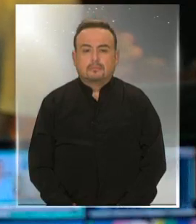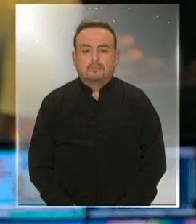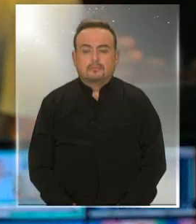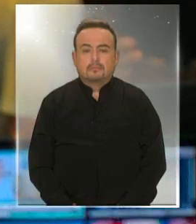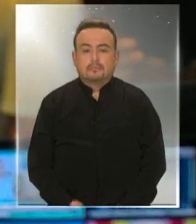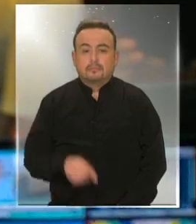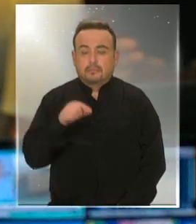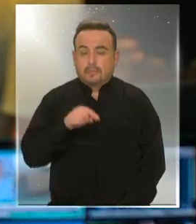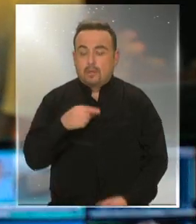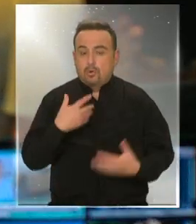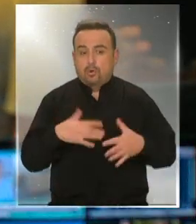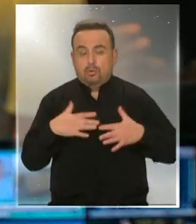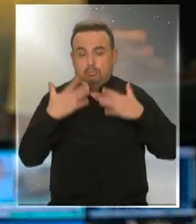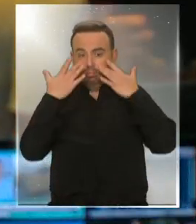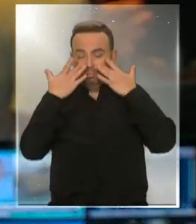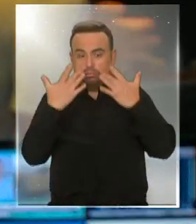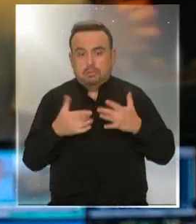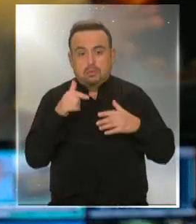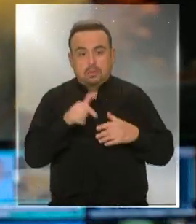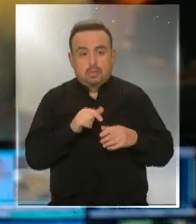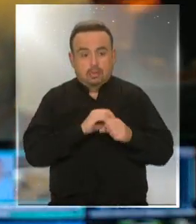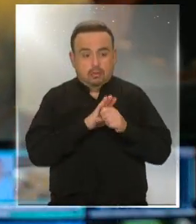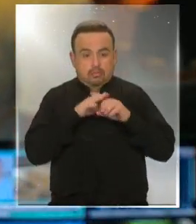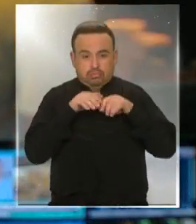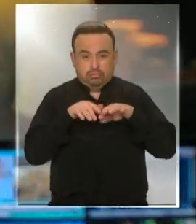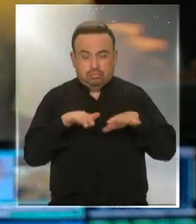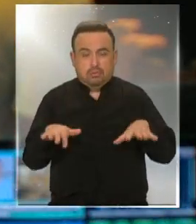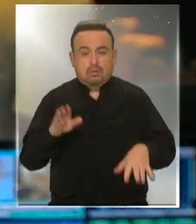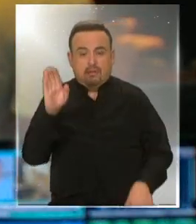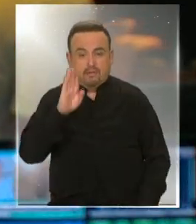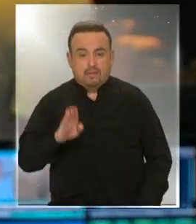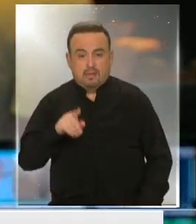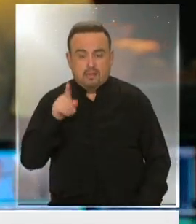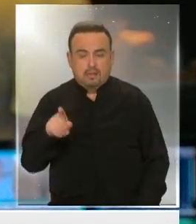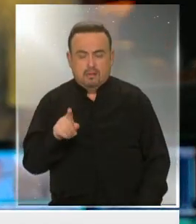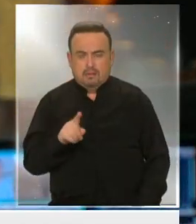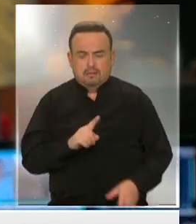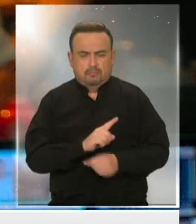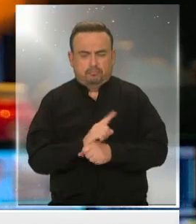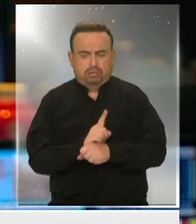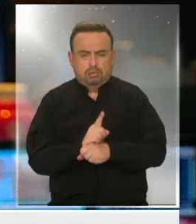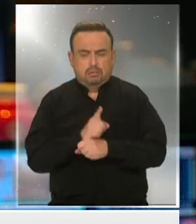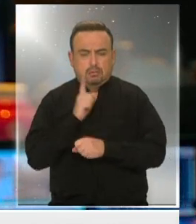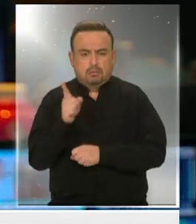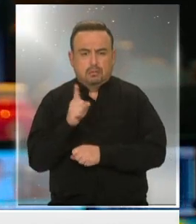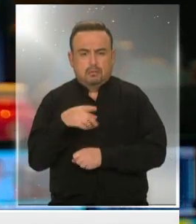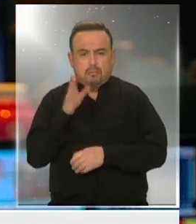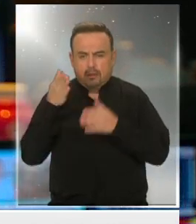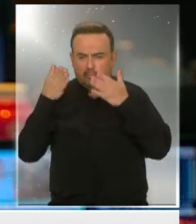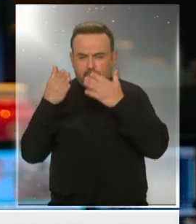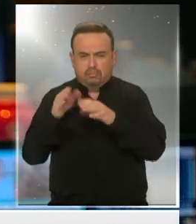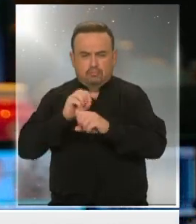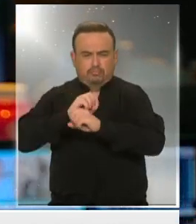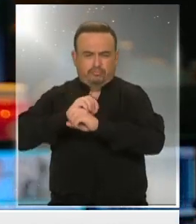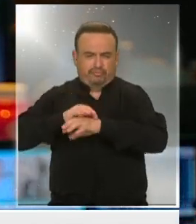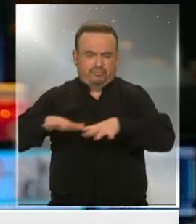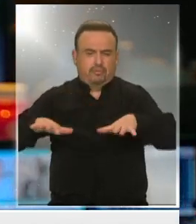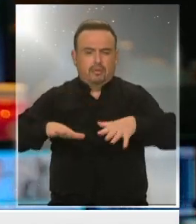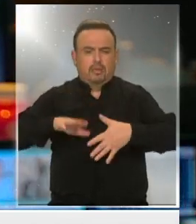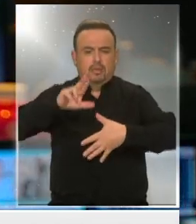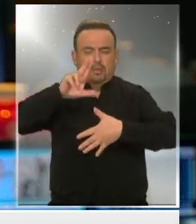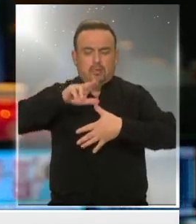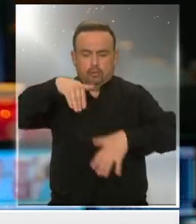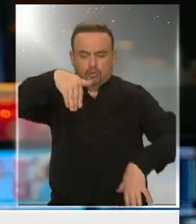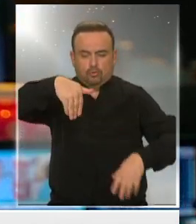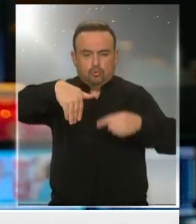Esto es bien impactante, desde el inicio de la pandemia de coronavirus Brasil se transformó rápidamente en el principal foco de contagio en América del